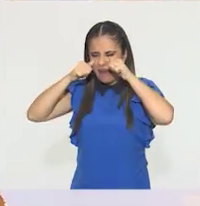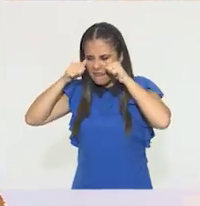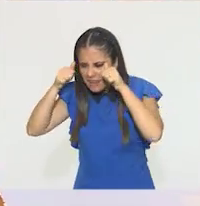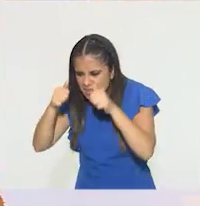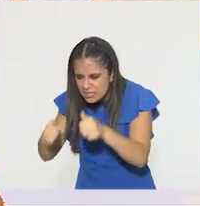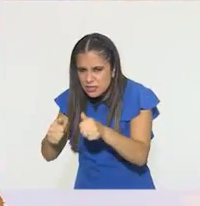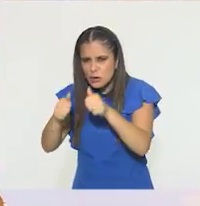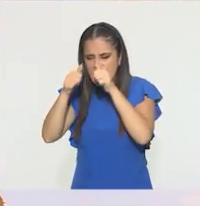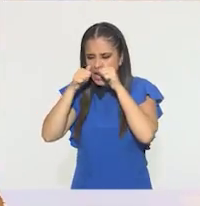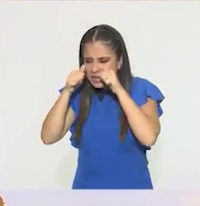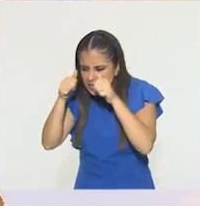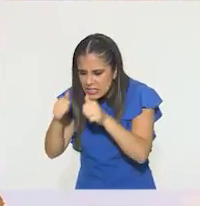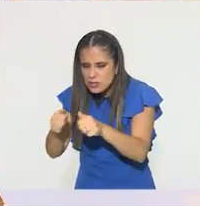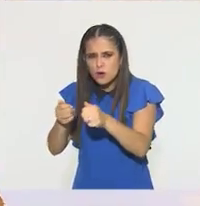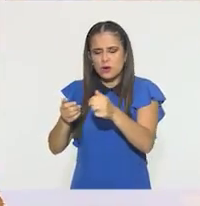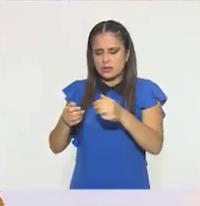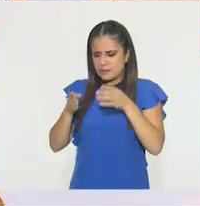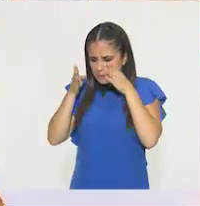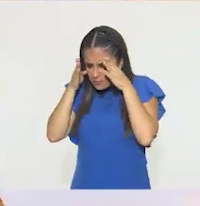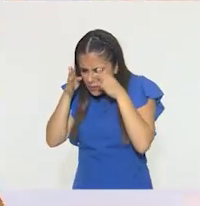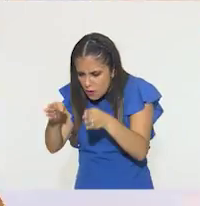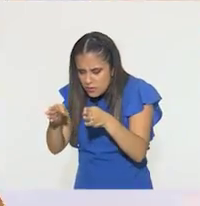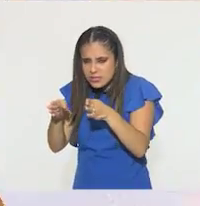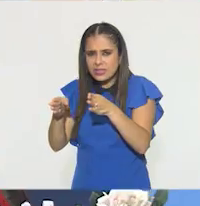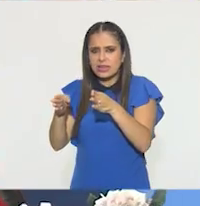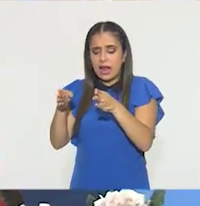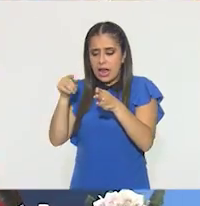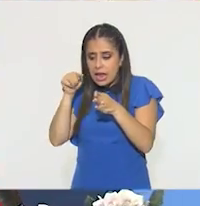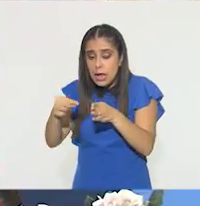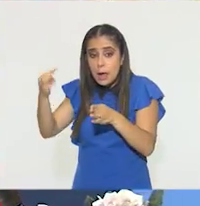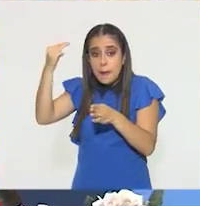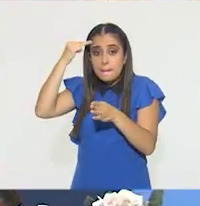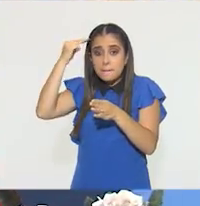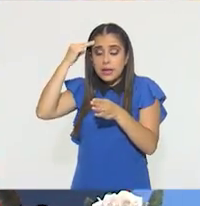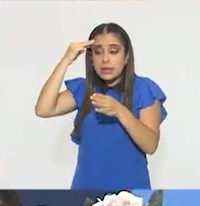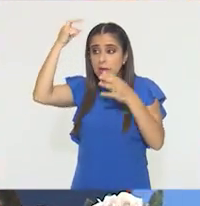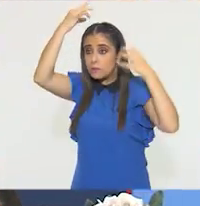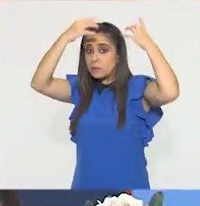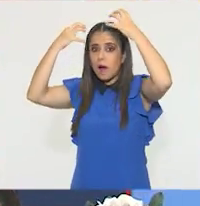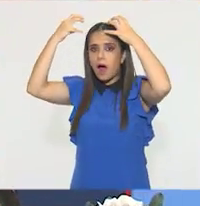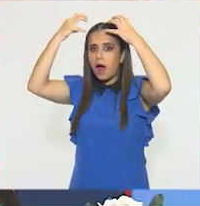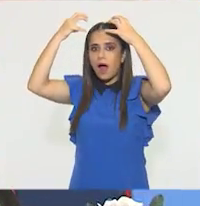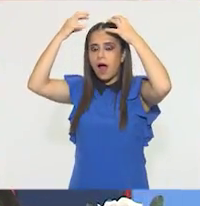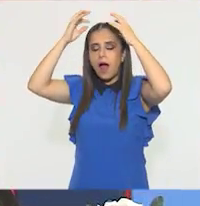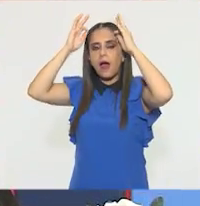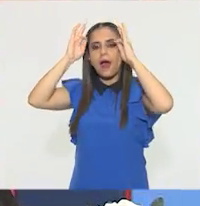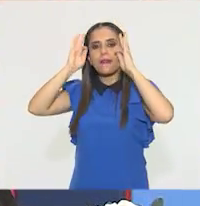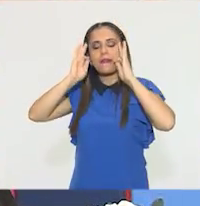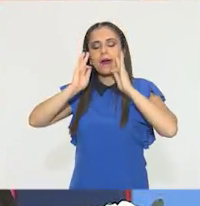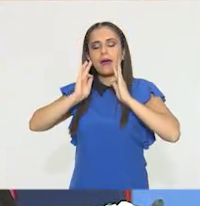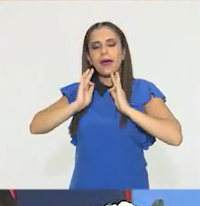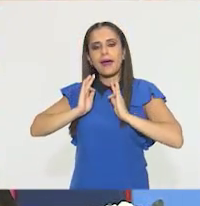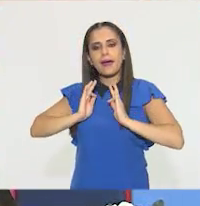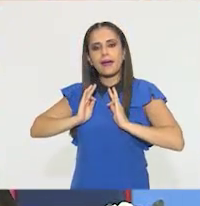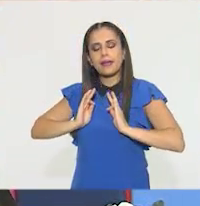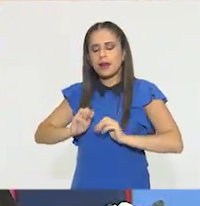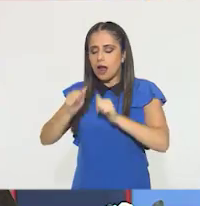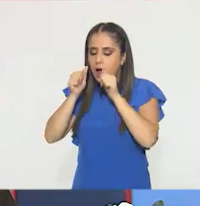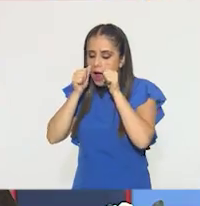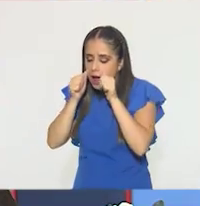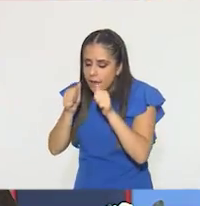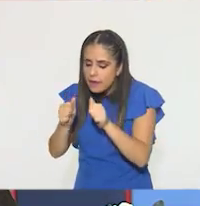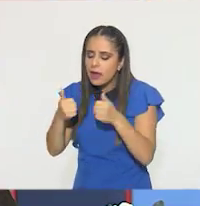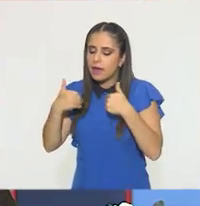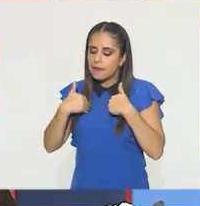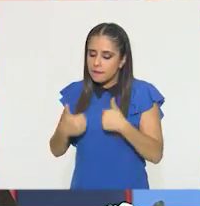si ponemos atención en lo que estamos haciendo, la mente empieza a tranquilizarse. Empieza a ponerse un poquito más clara.